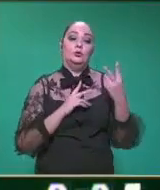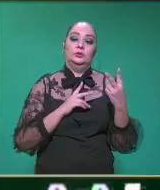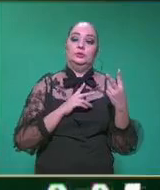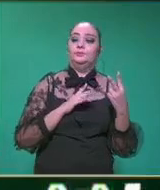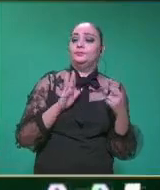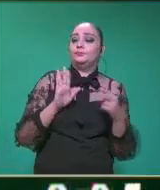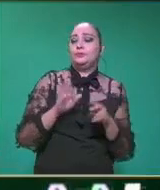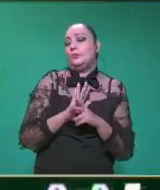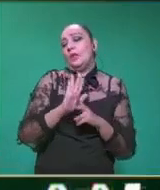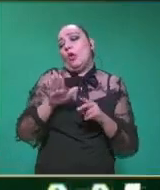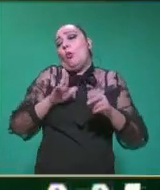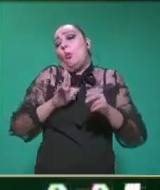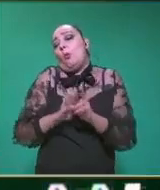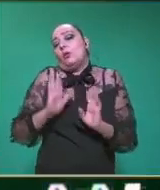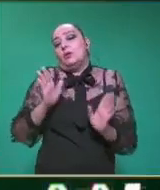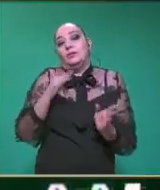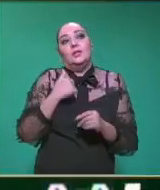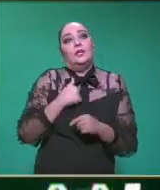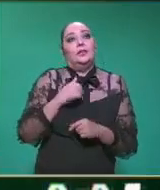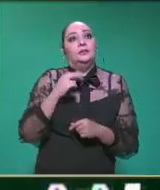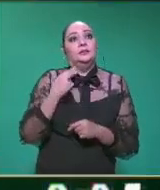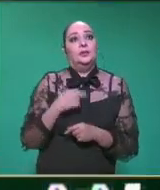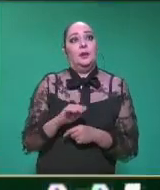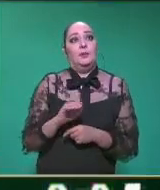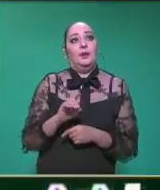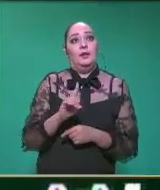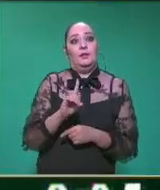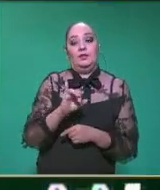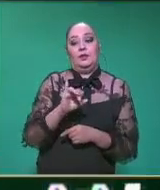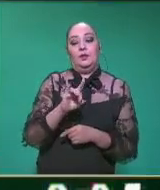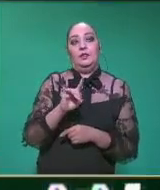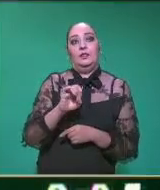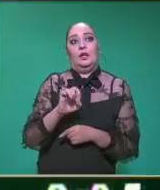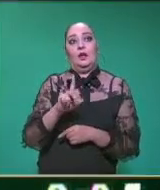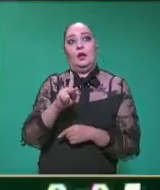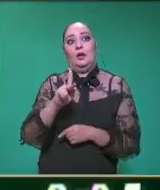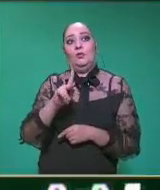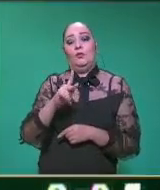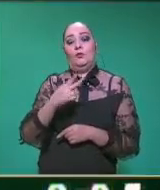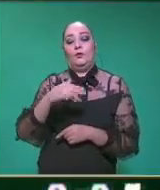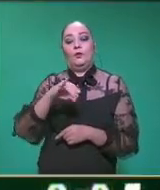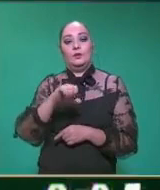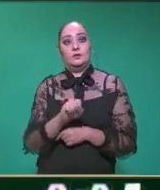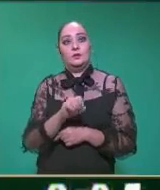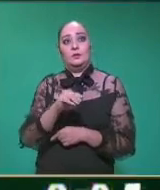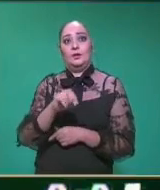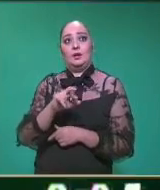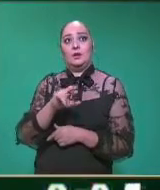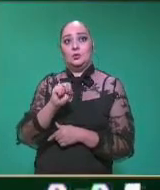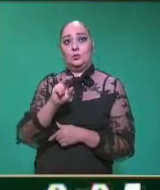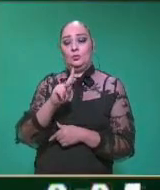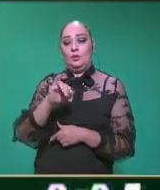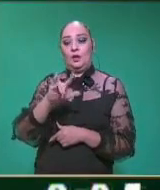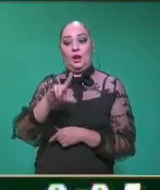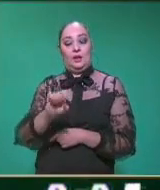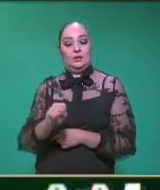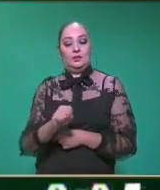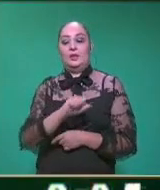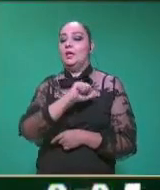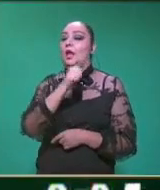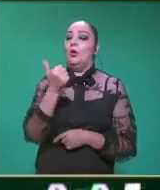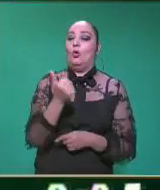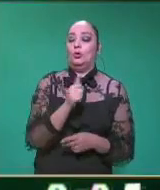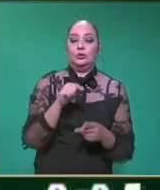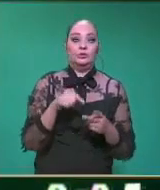el tlacuache común, que es el didelfis marsupialis, que está un poquito más al centro del país, hacia el sur, y tenemos el